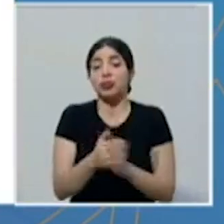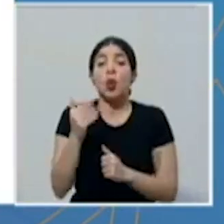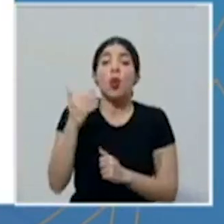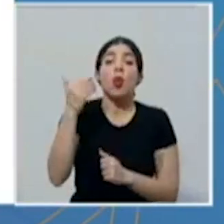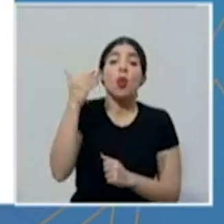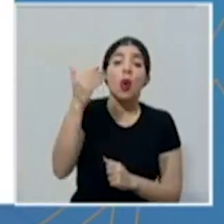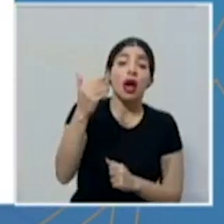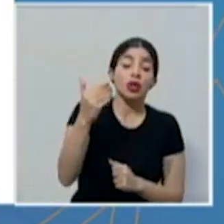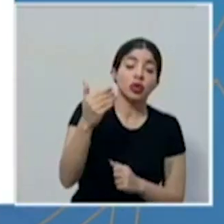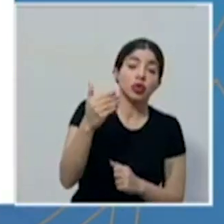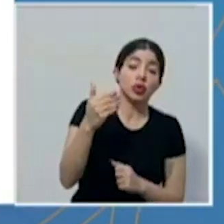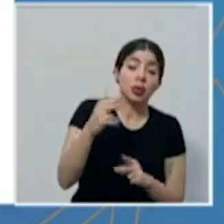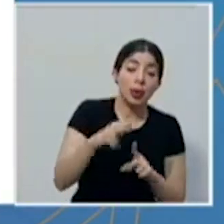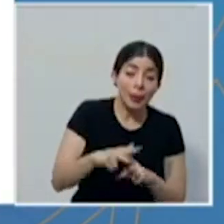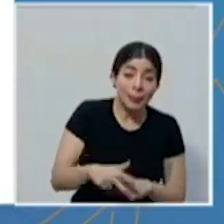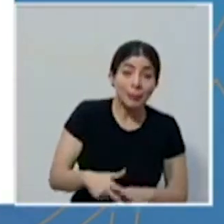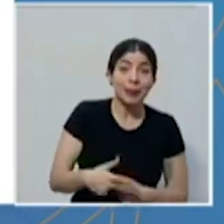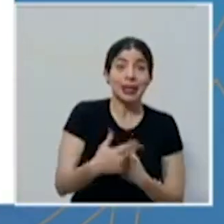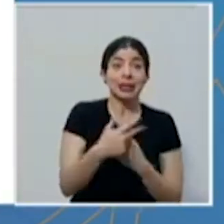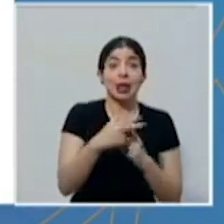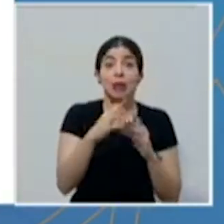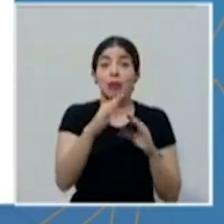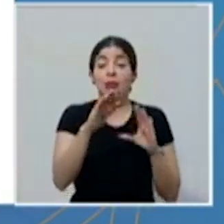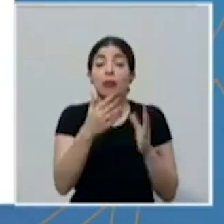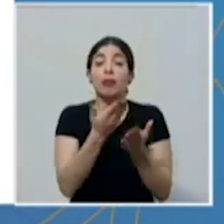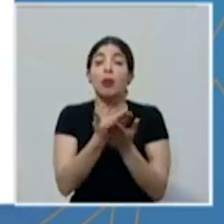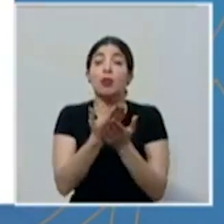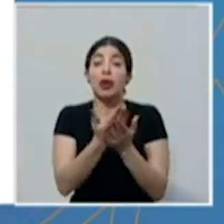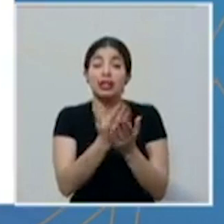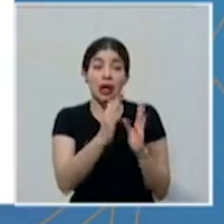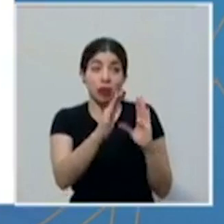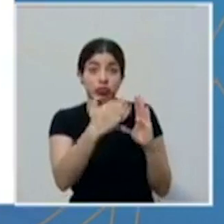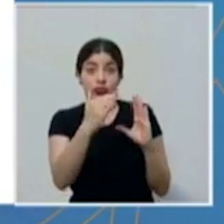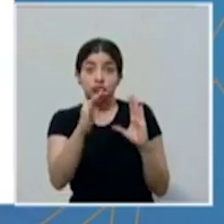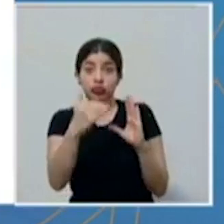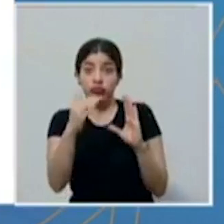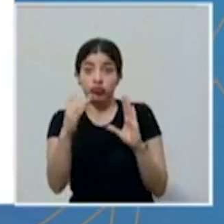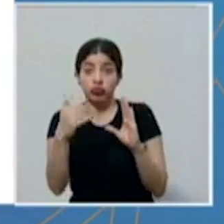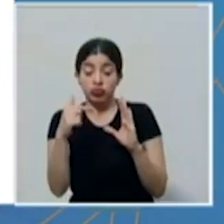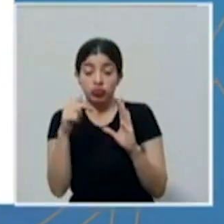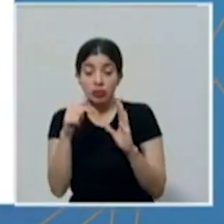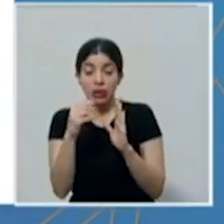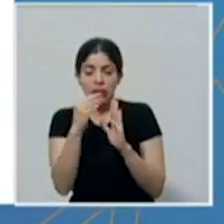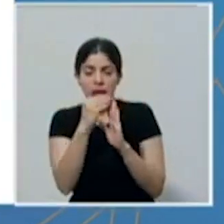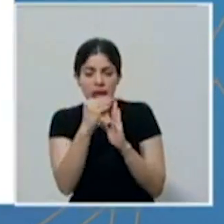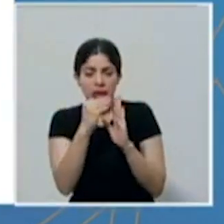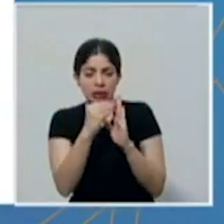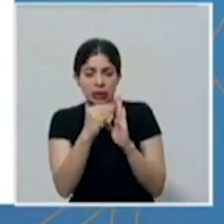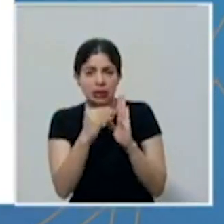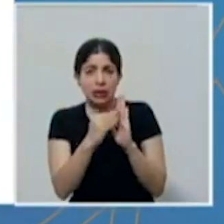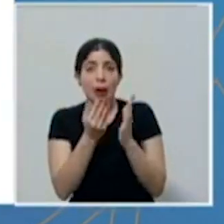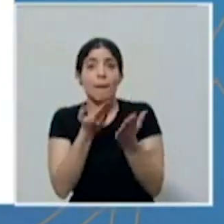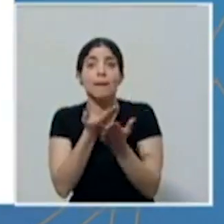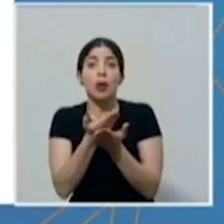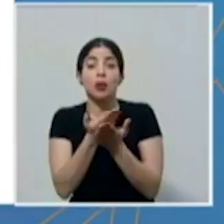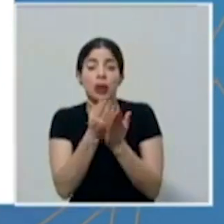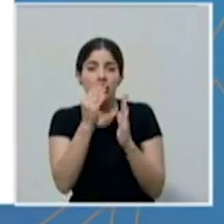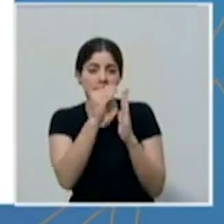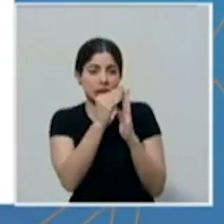empecemos a recibir propuestas, ese registro de las propuestas será